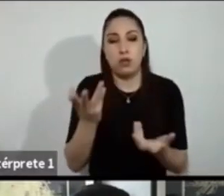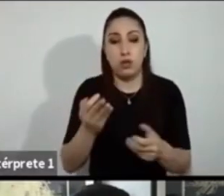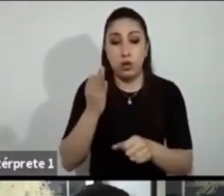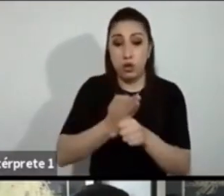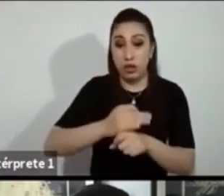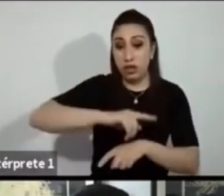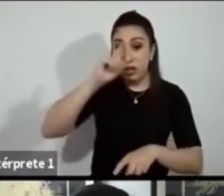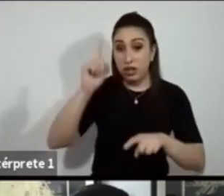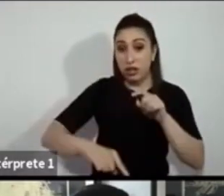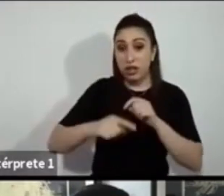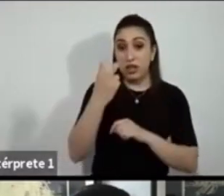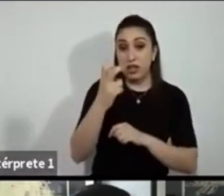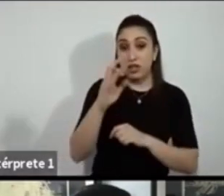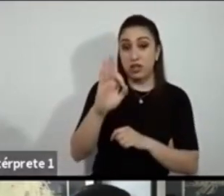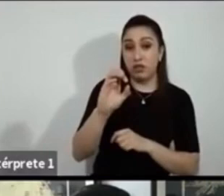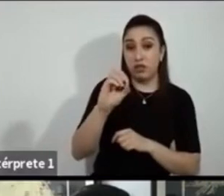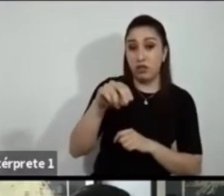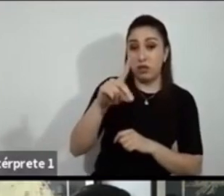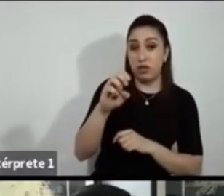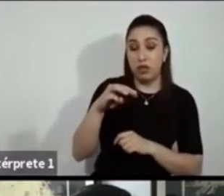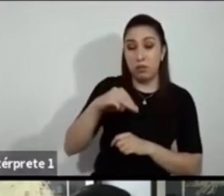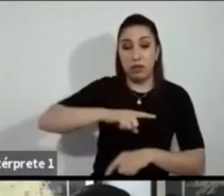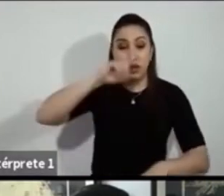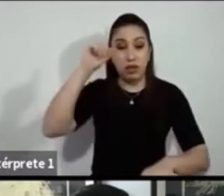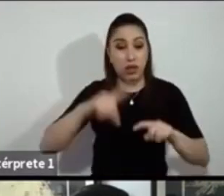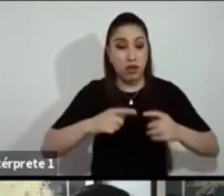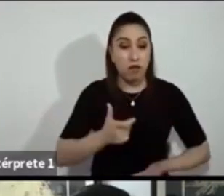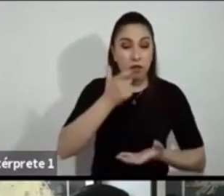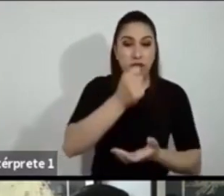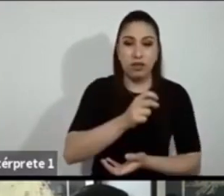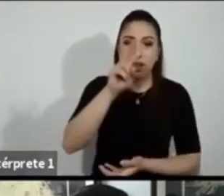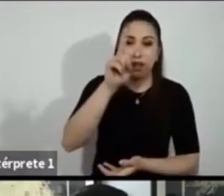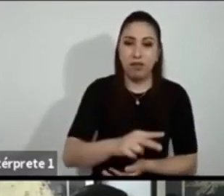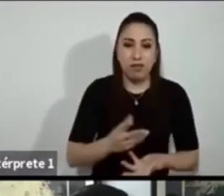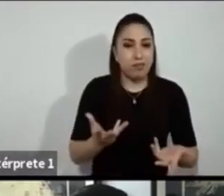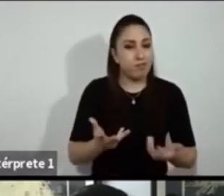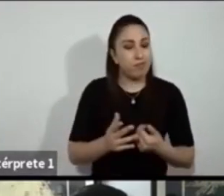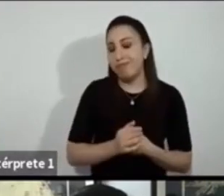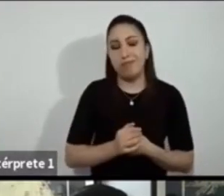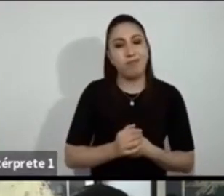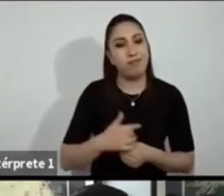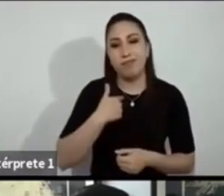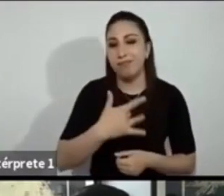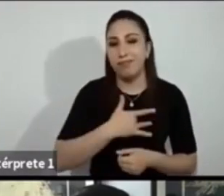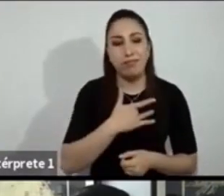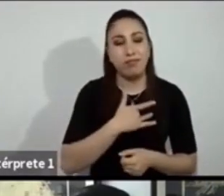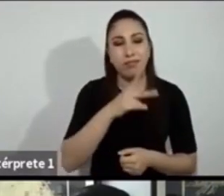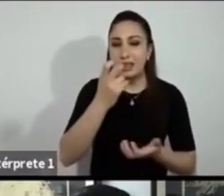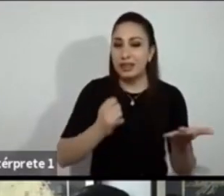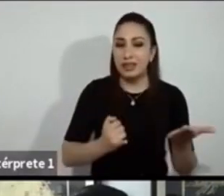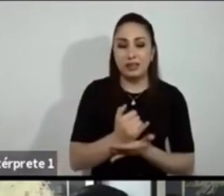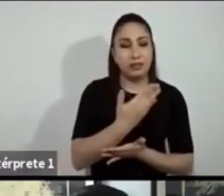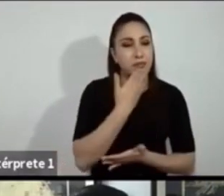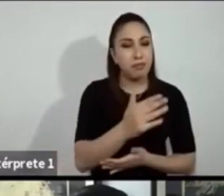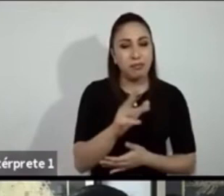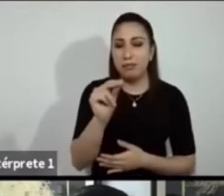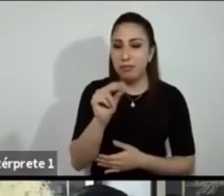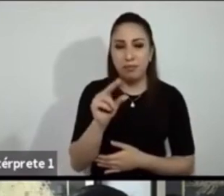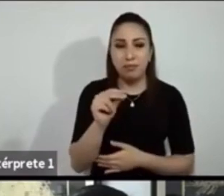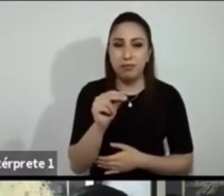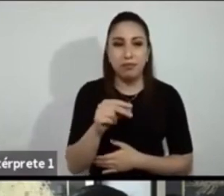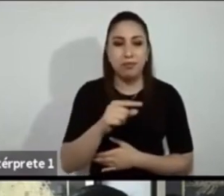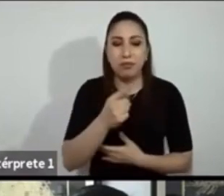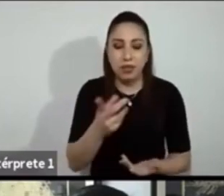plumazo el FOVDE y no encuadrarlo o ubicarlo en algún otro fondo para que existan